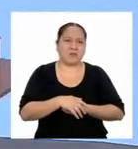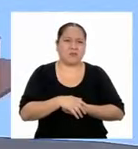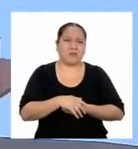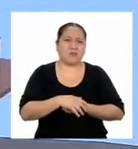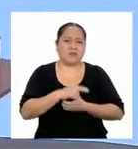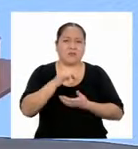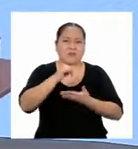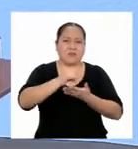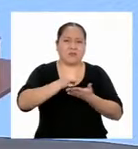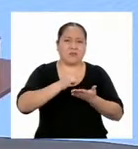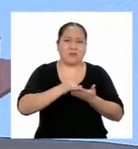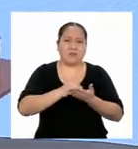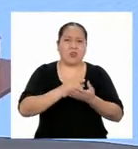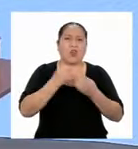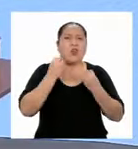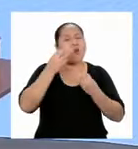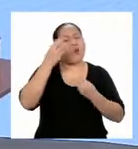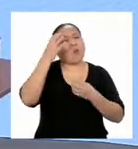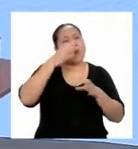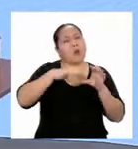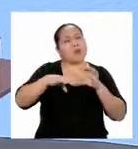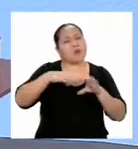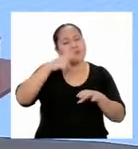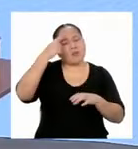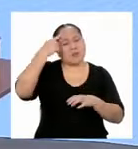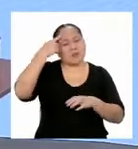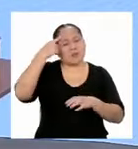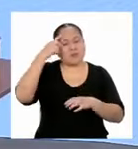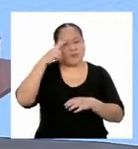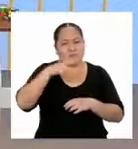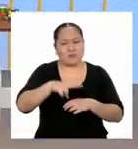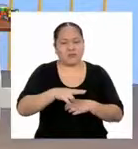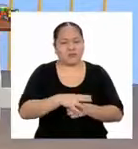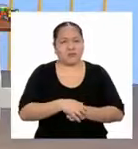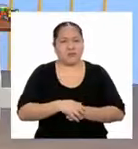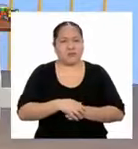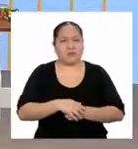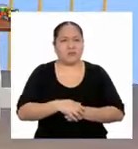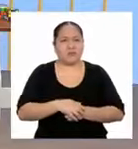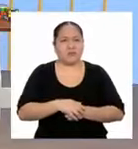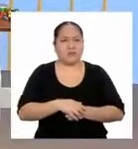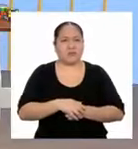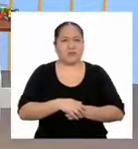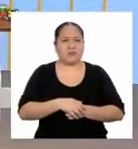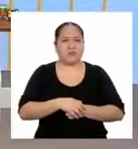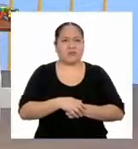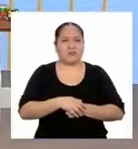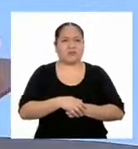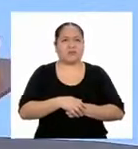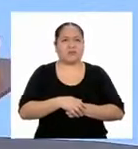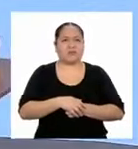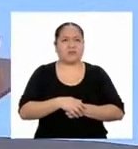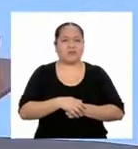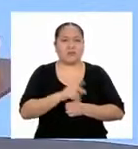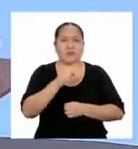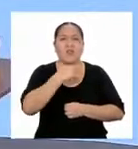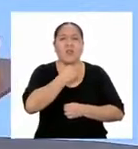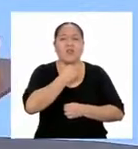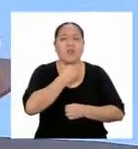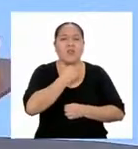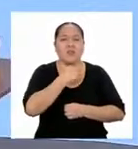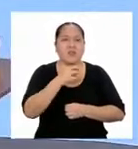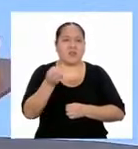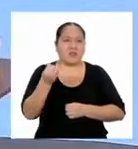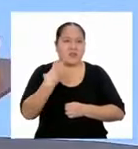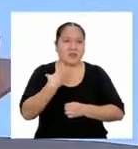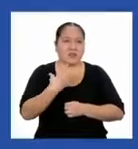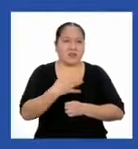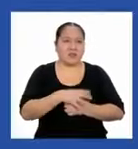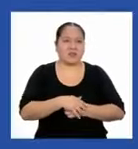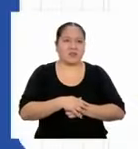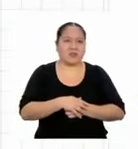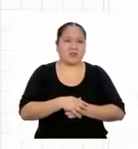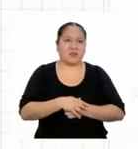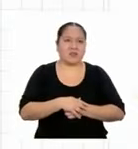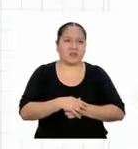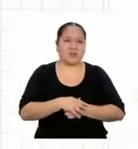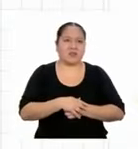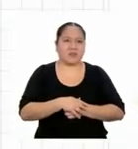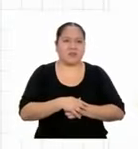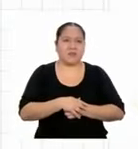¿Y cómo hacemos para calcular ese monto? A ver, mi abuelito dice lo siguiente.